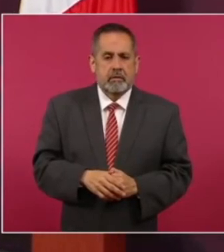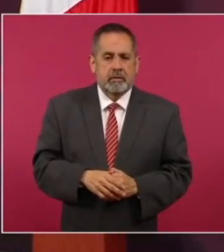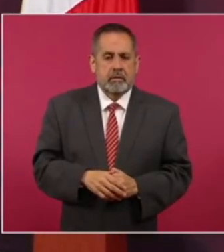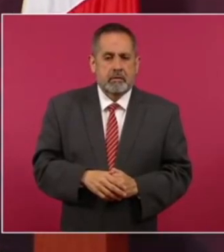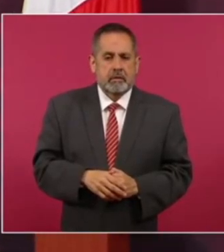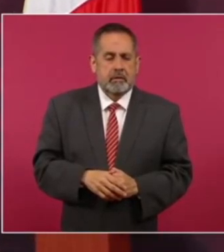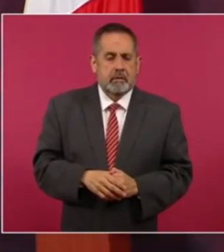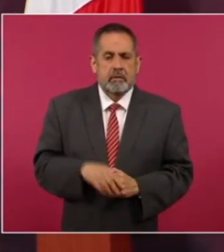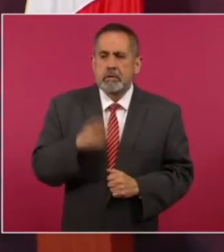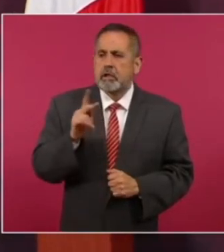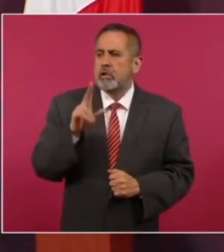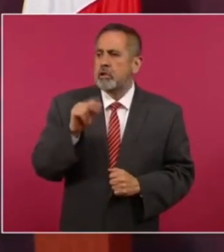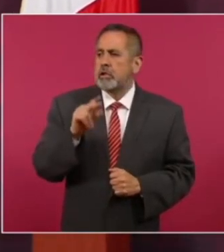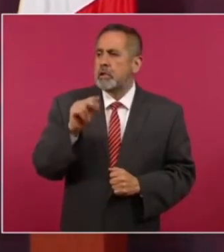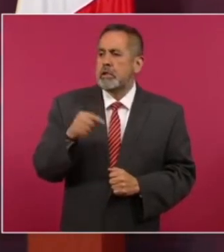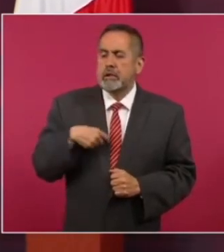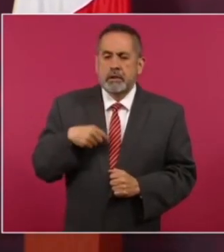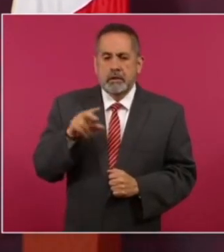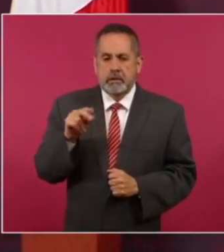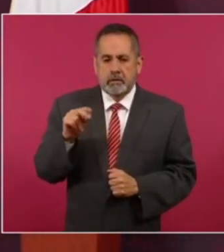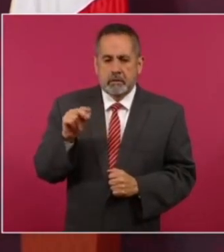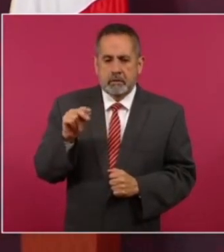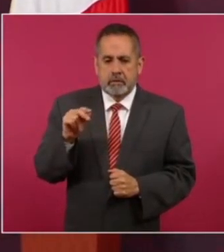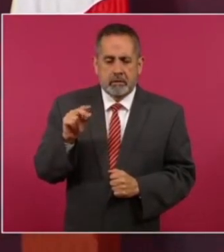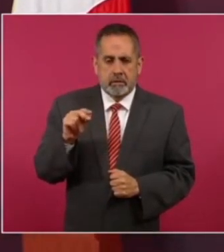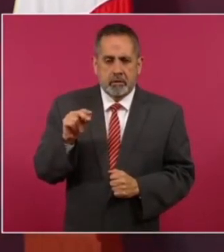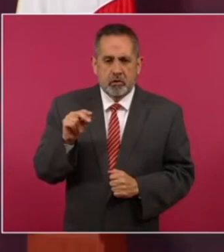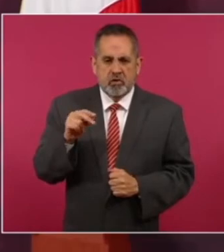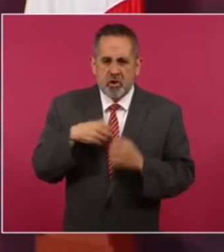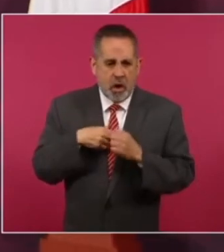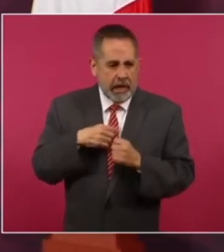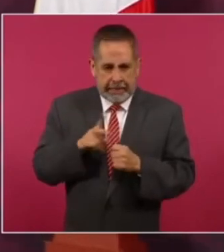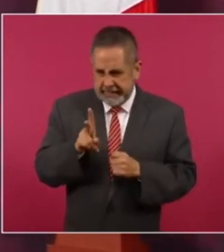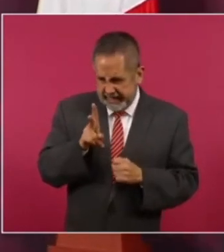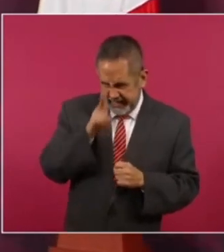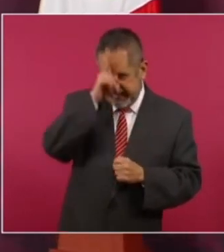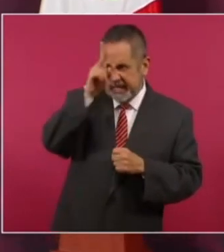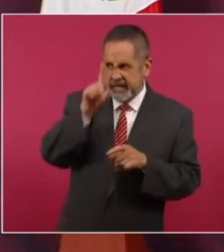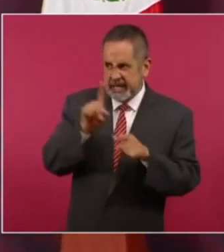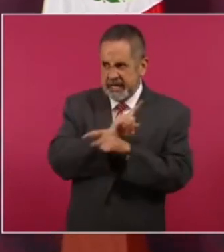no es muy fuerte la venganza